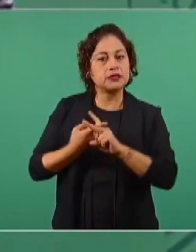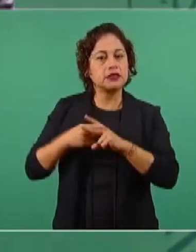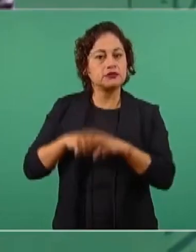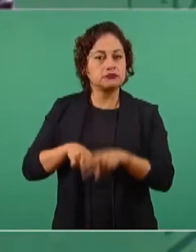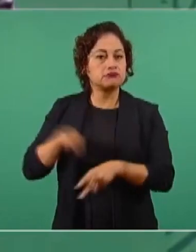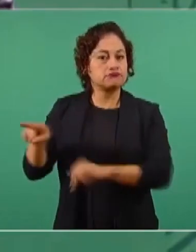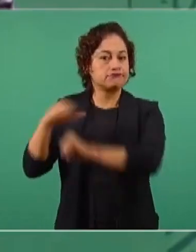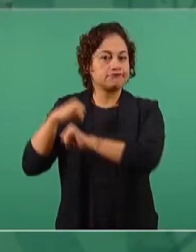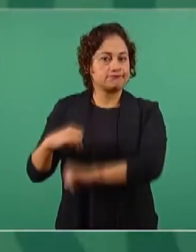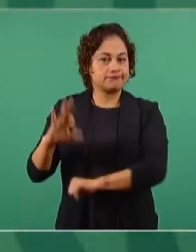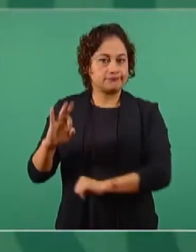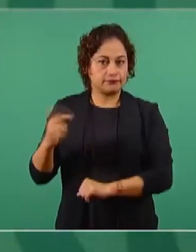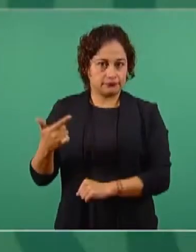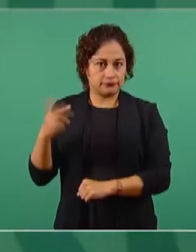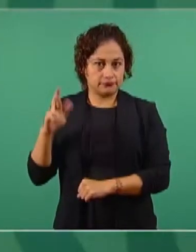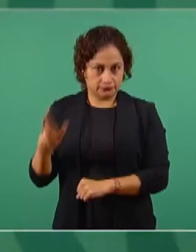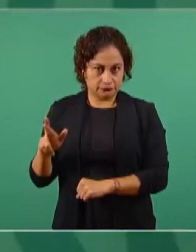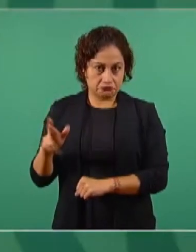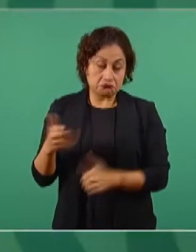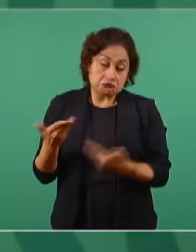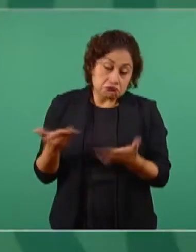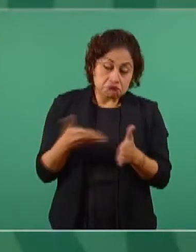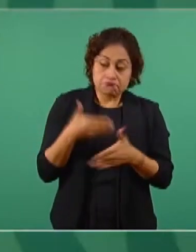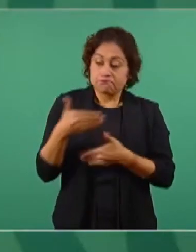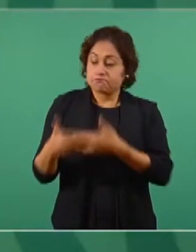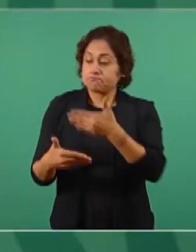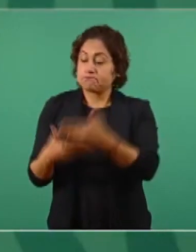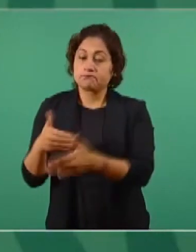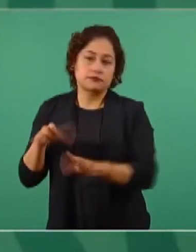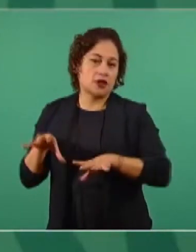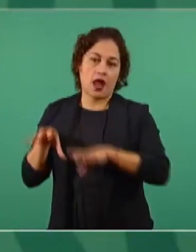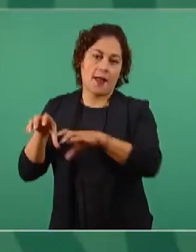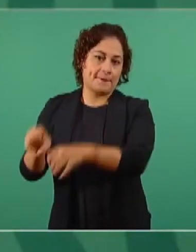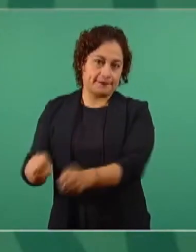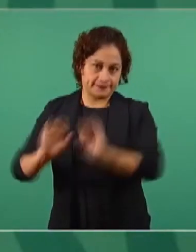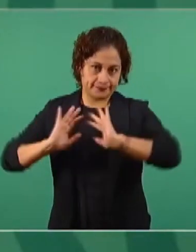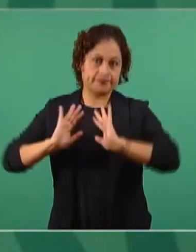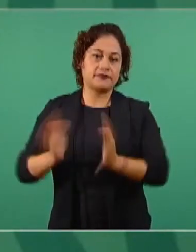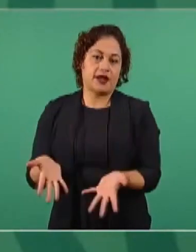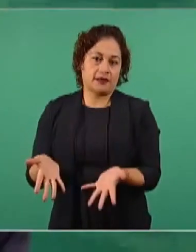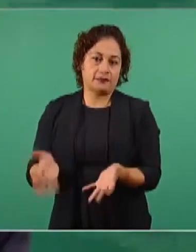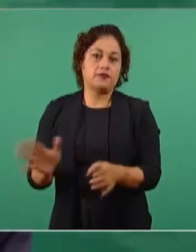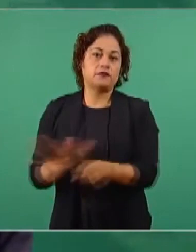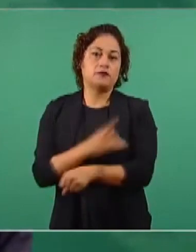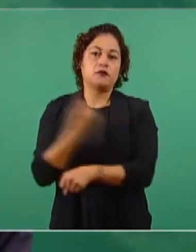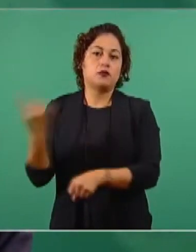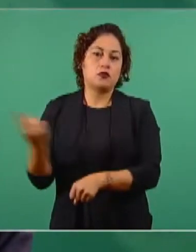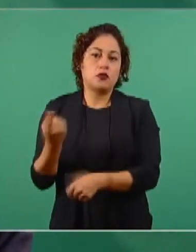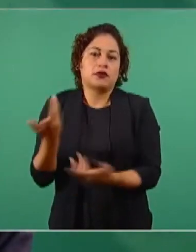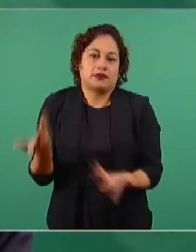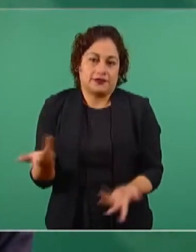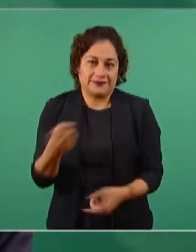y se le detuvo, porque ya no hay impunidad